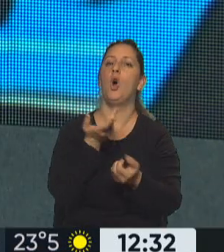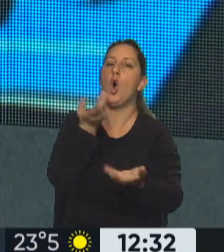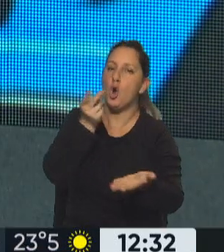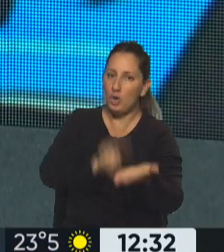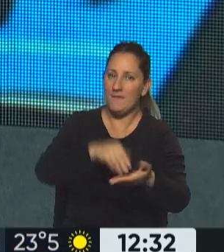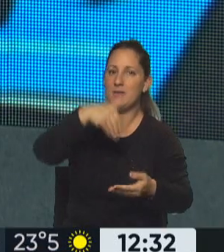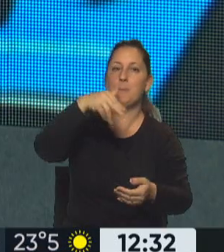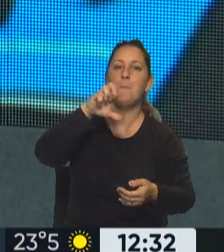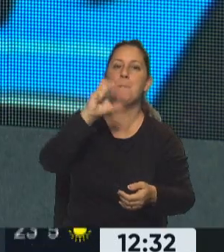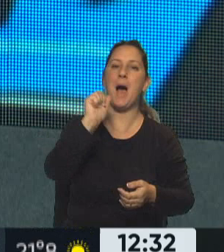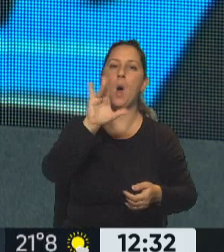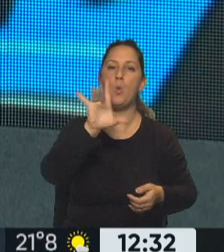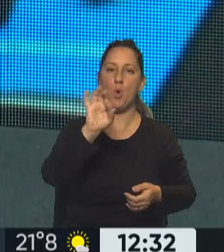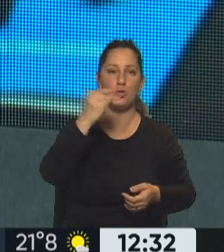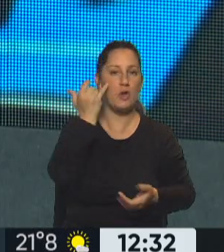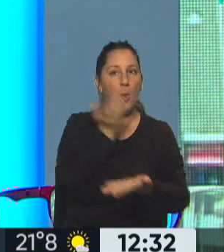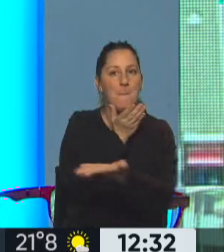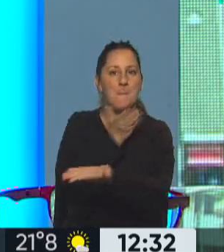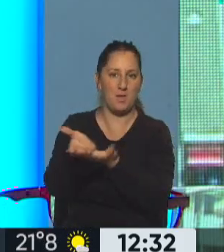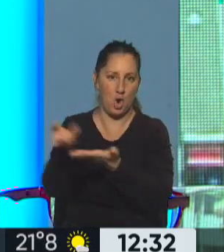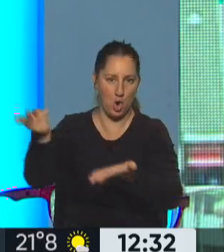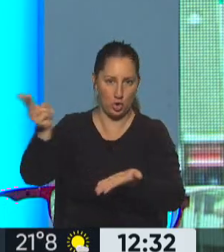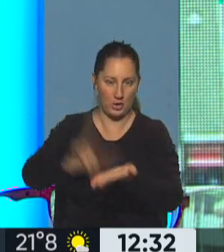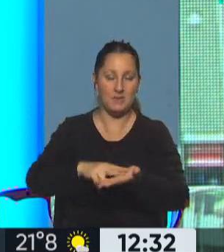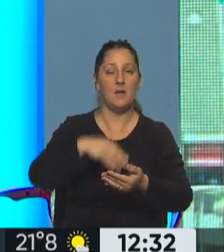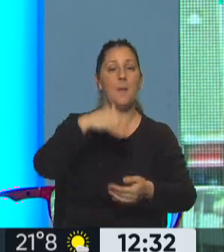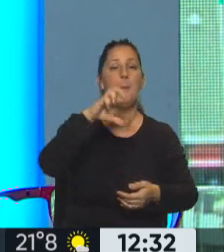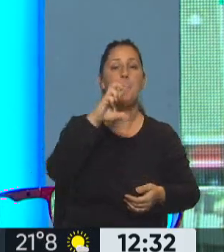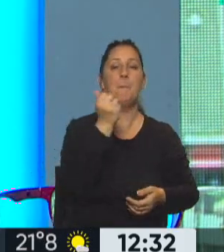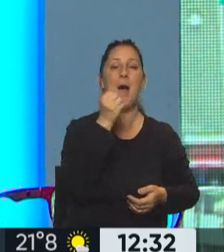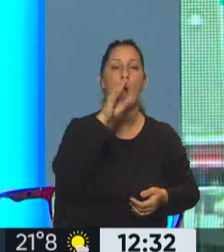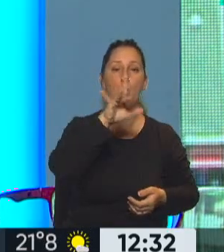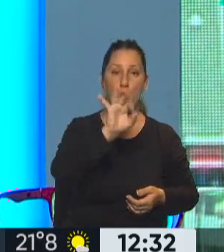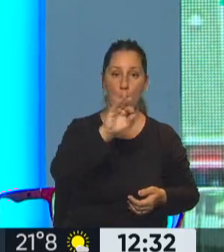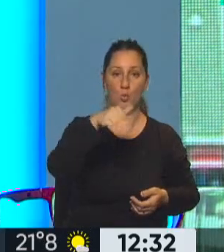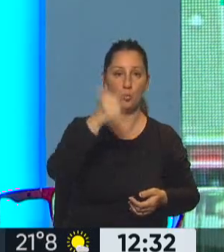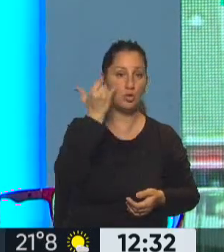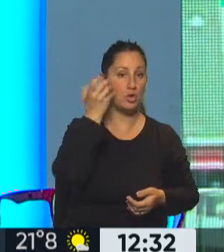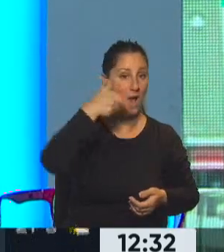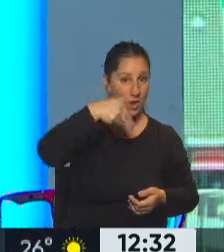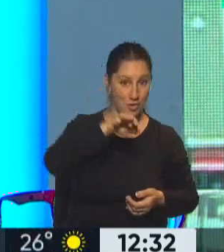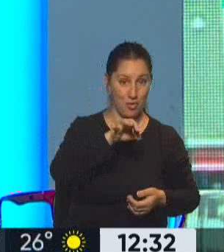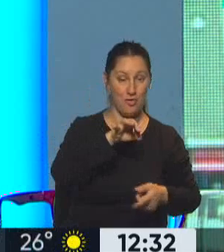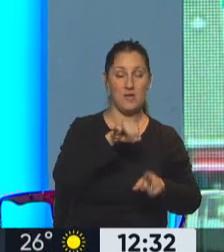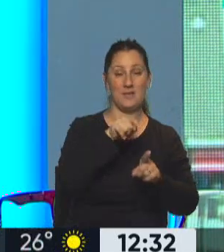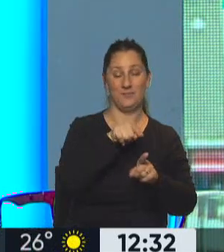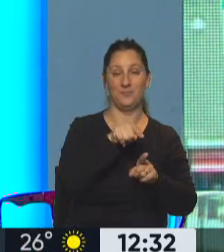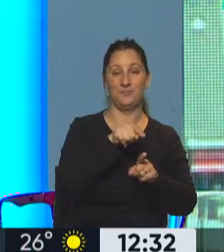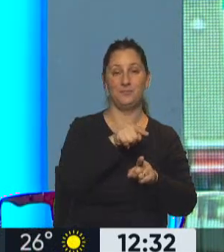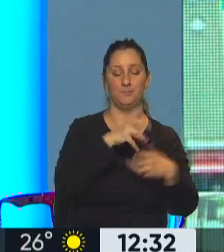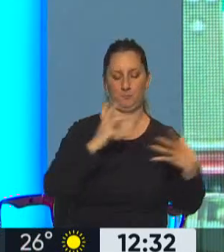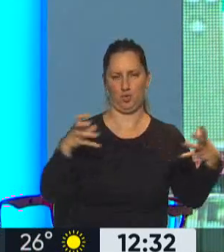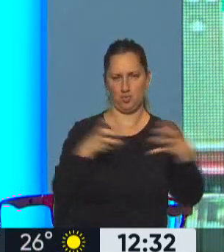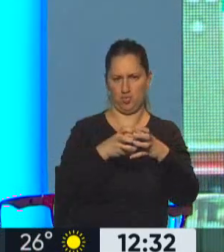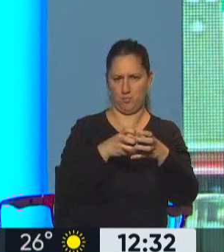Moyano a la titular de la cartera de trabajo, ¿no? Pablo Moyano encabezando un grupo